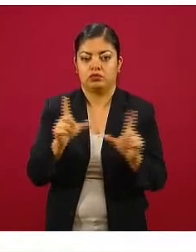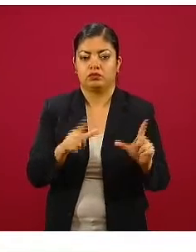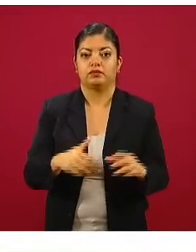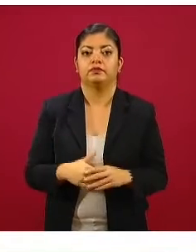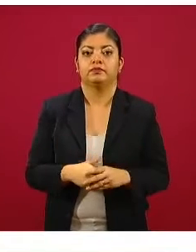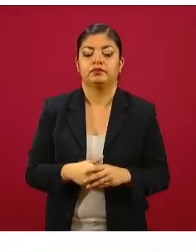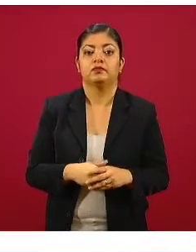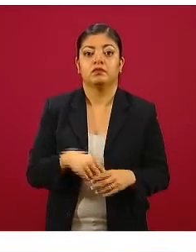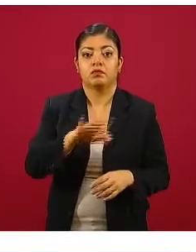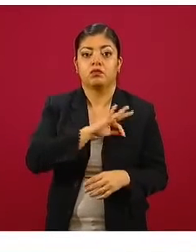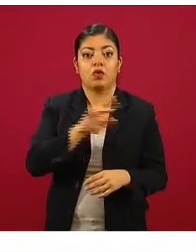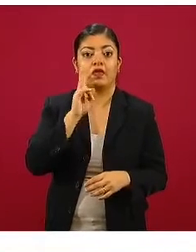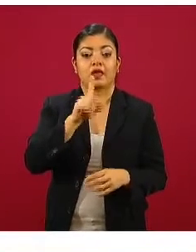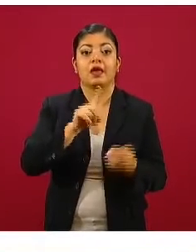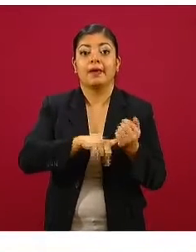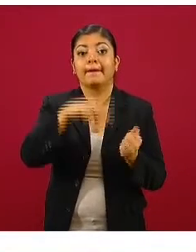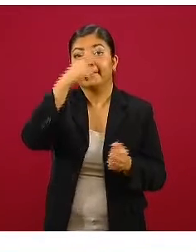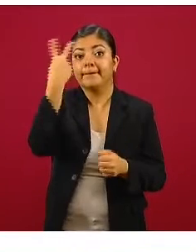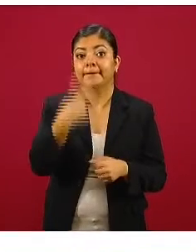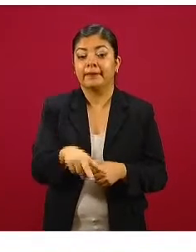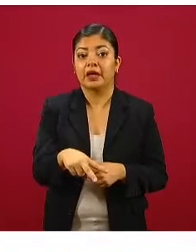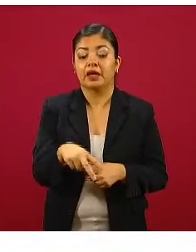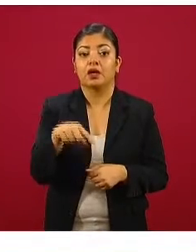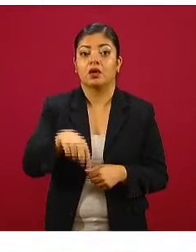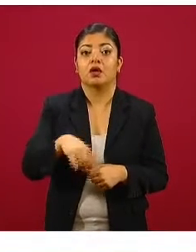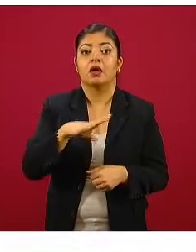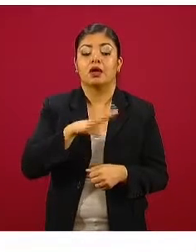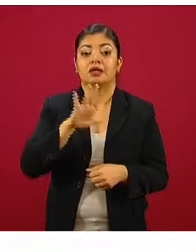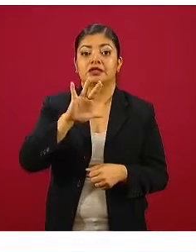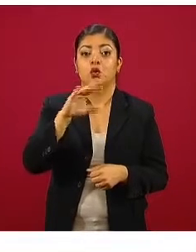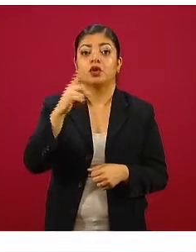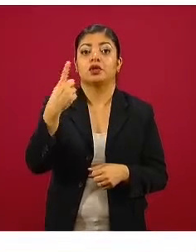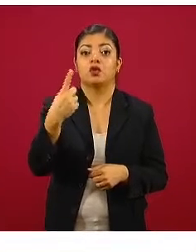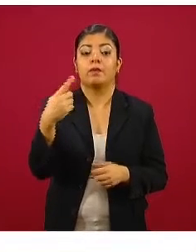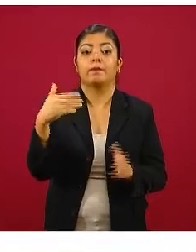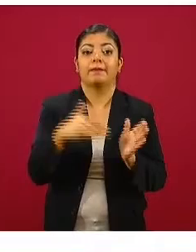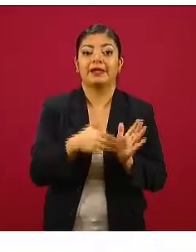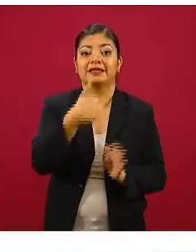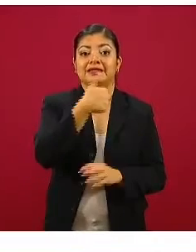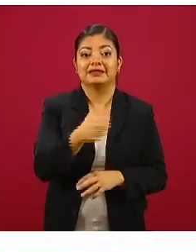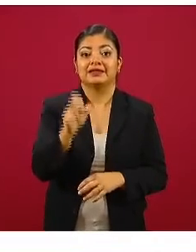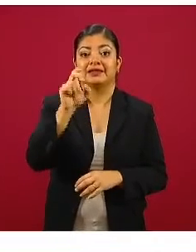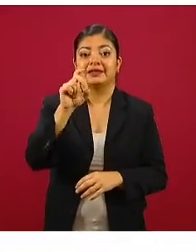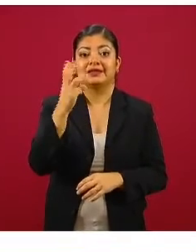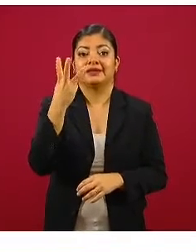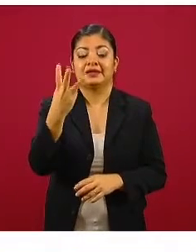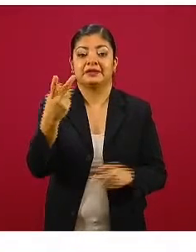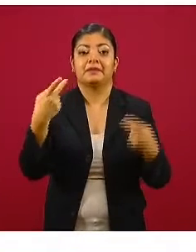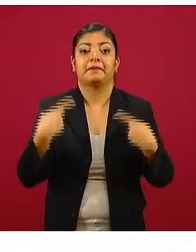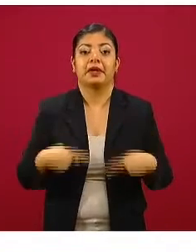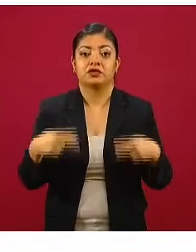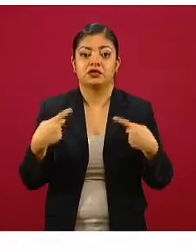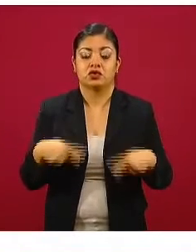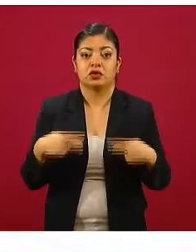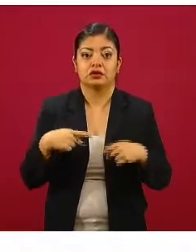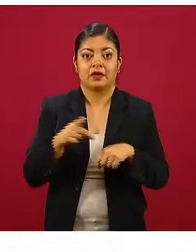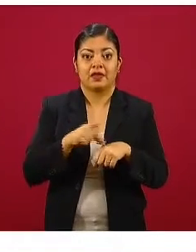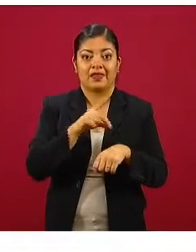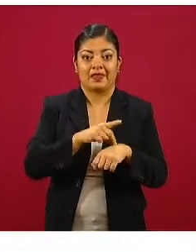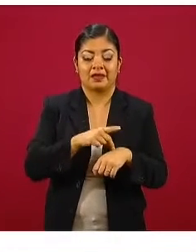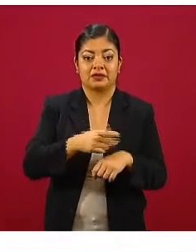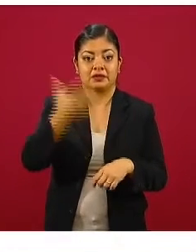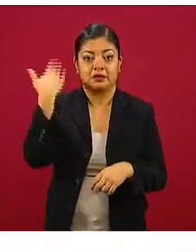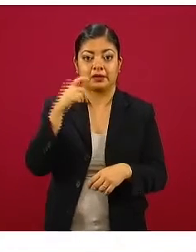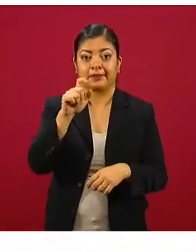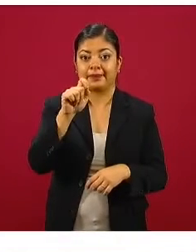podemos ver la situación de México, donde 51.633 personas, desde el 28 de